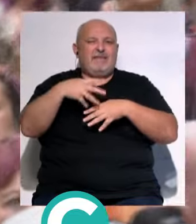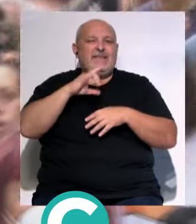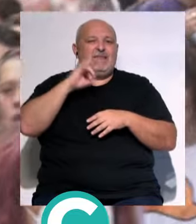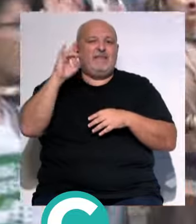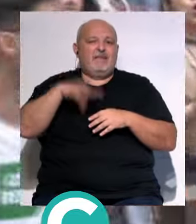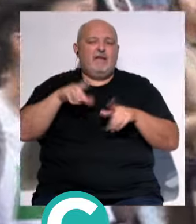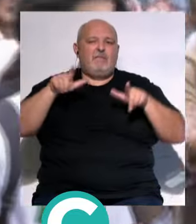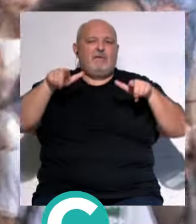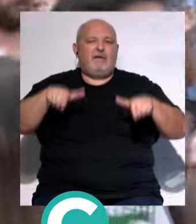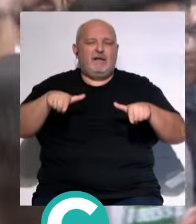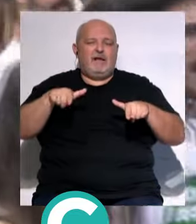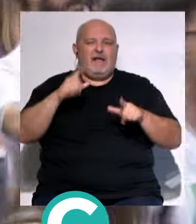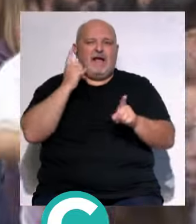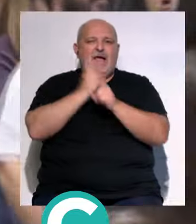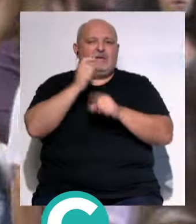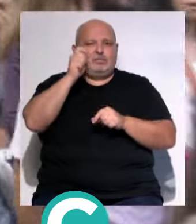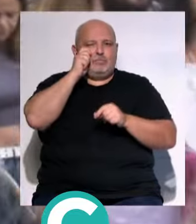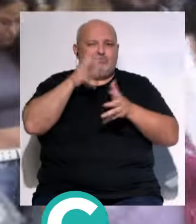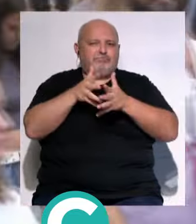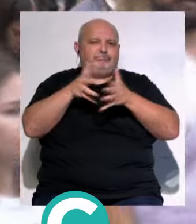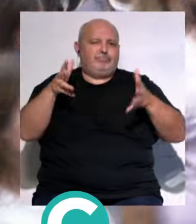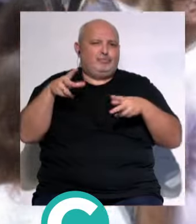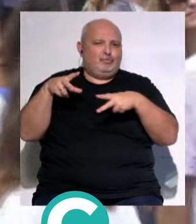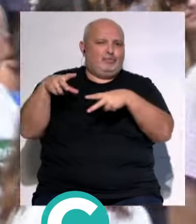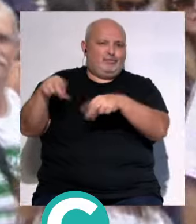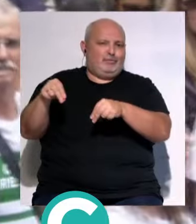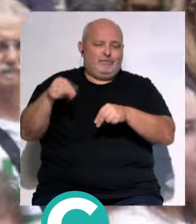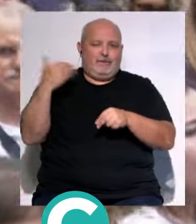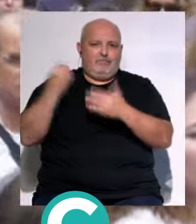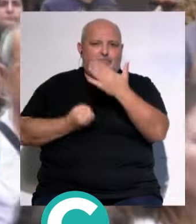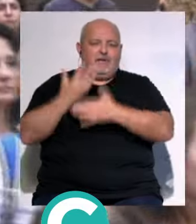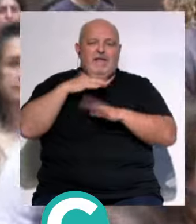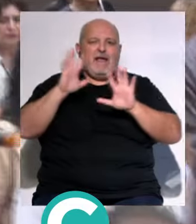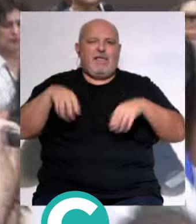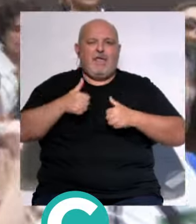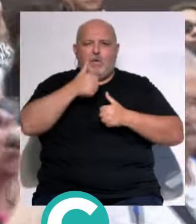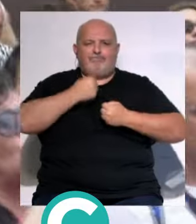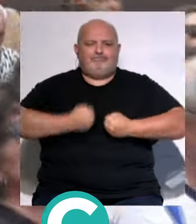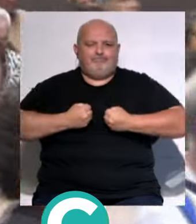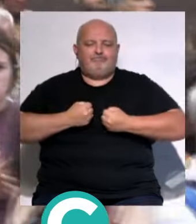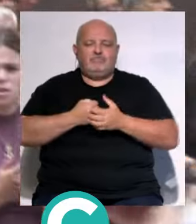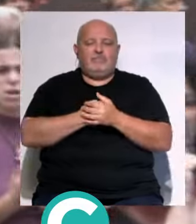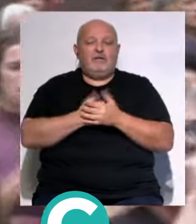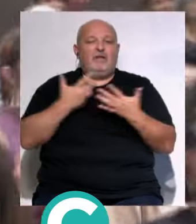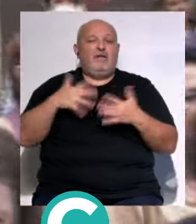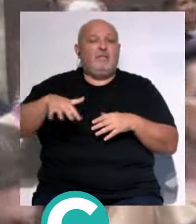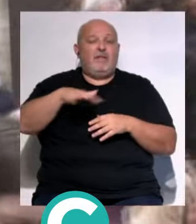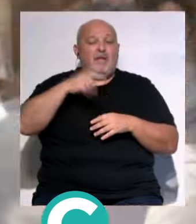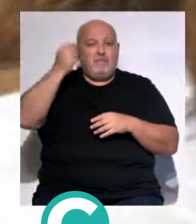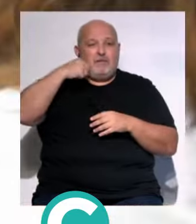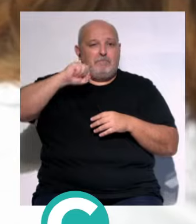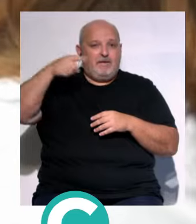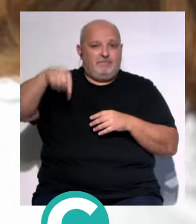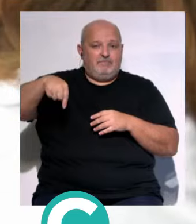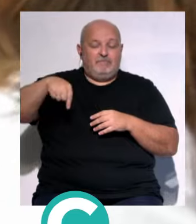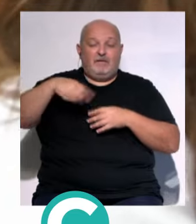convocada por la plataforma... ...antituristificación de reciente creación Cádiz Resiste. El punto de partida fue la Plaza del Palillero.